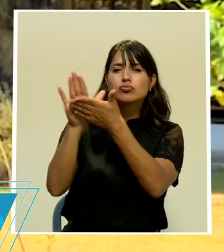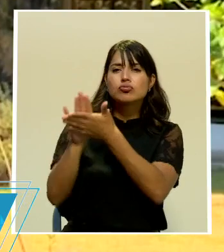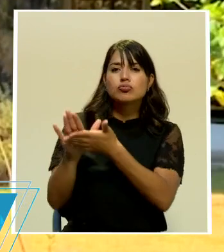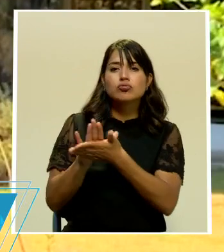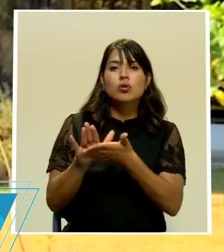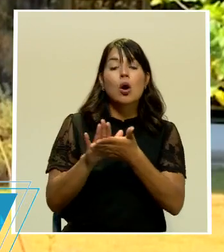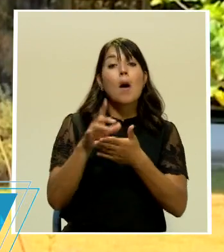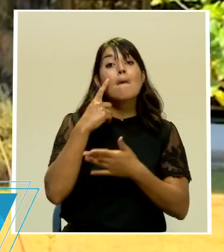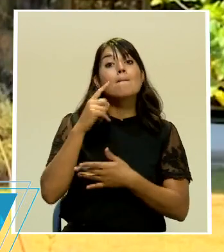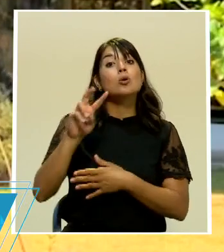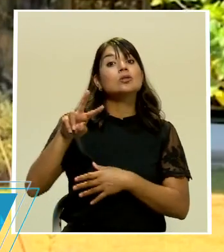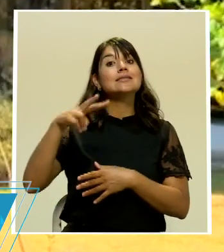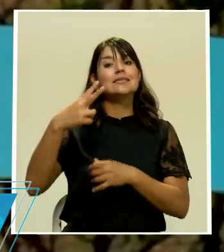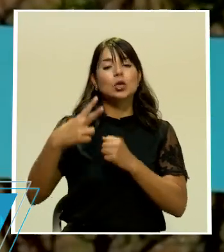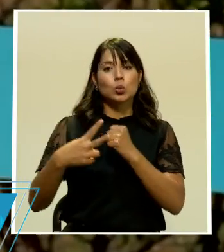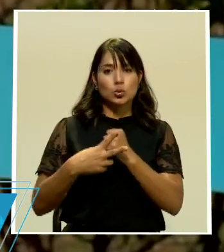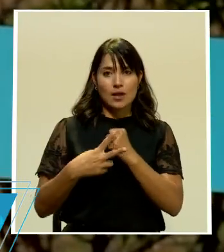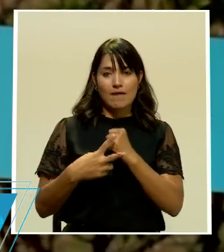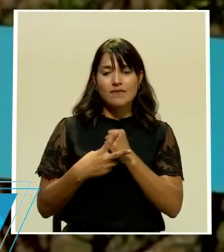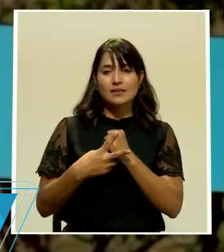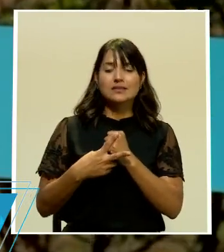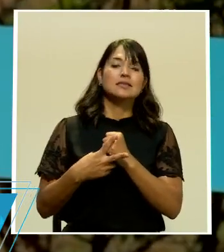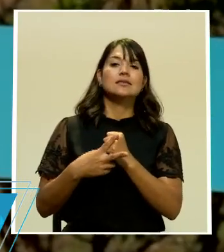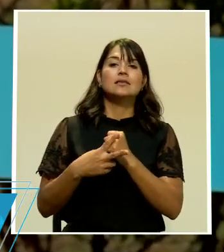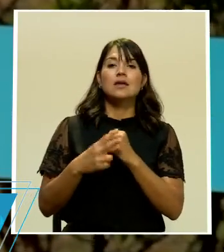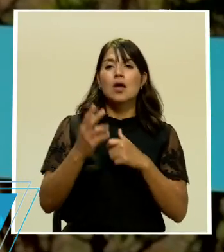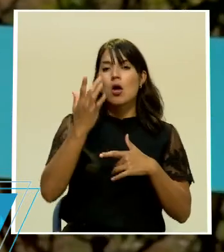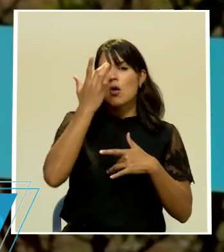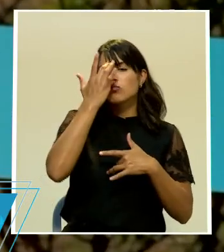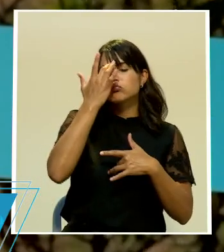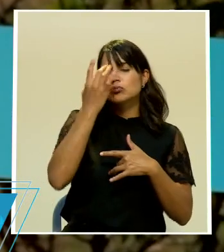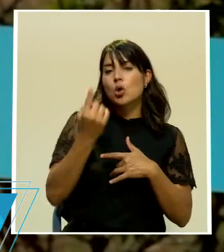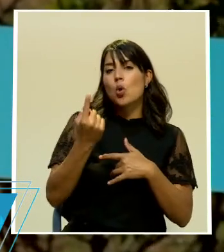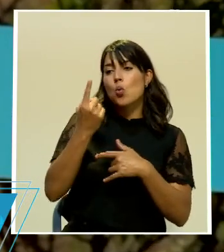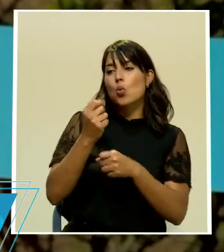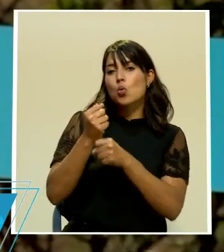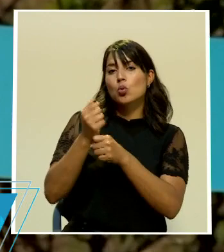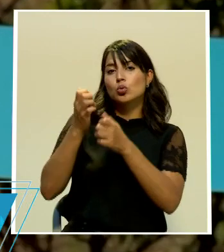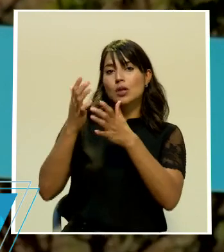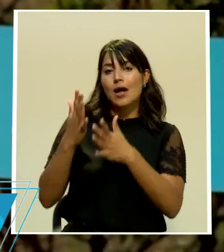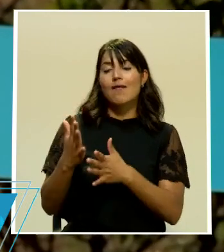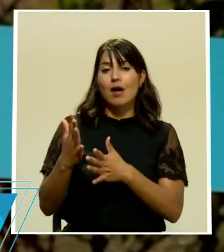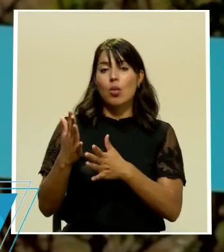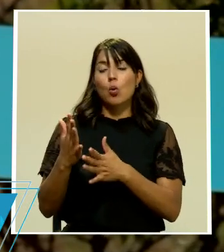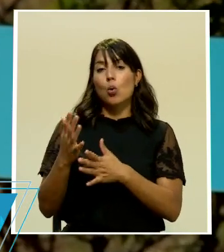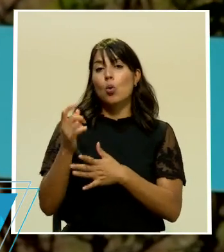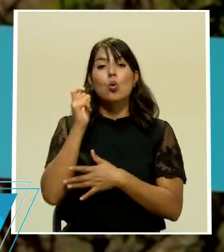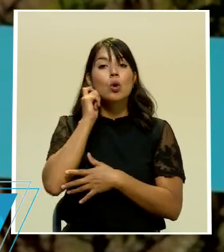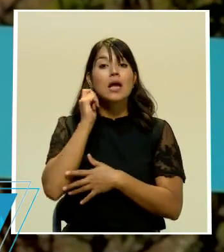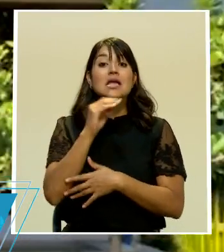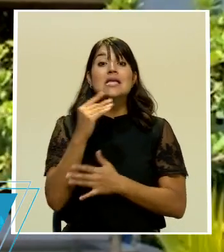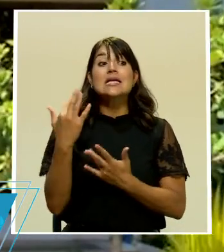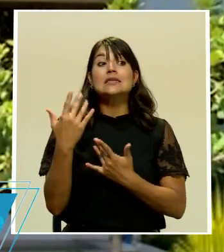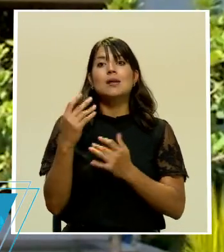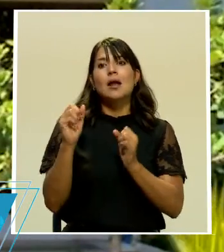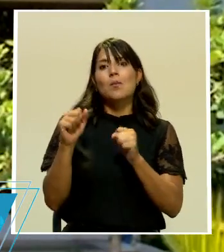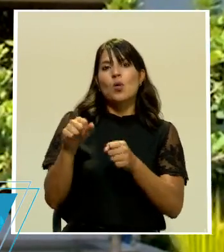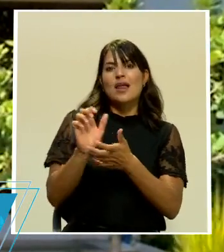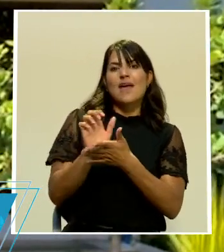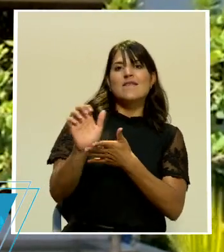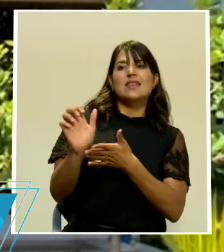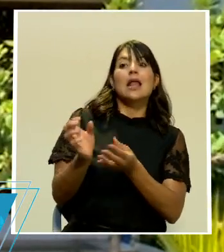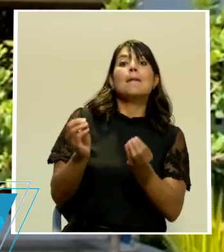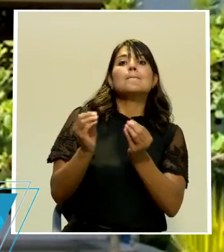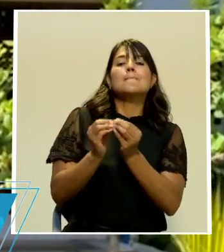por segunda vez el contagio fue entre una de las funcionarias y esperan prevenir más casos positivos